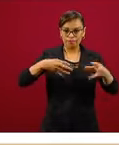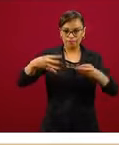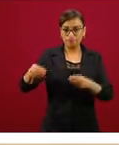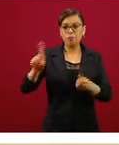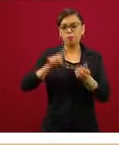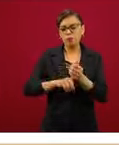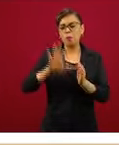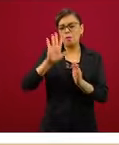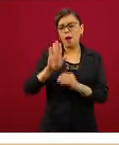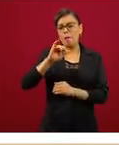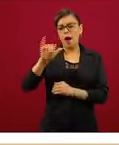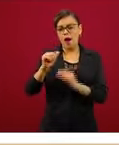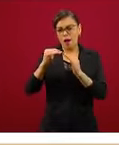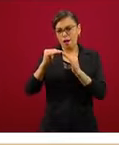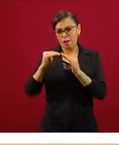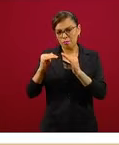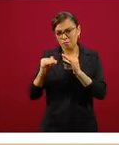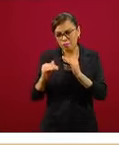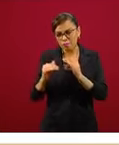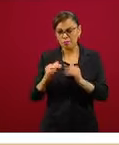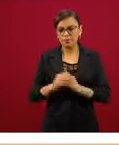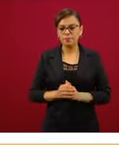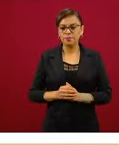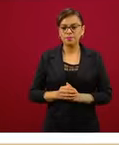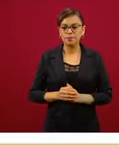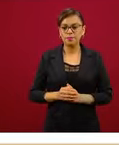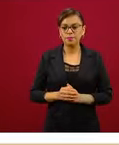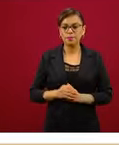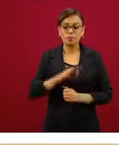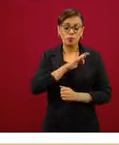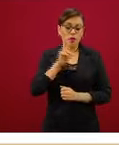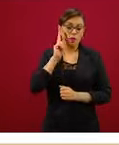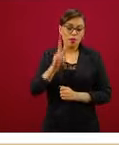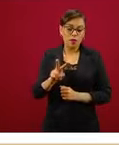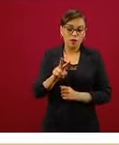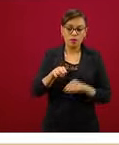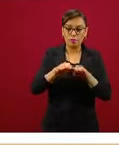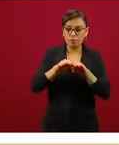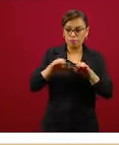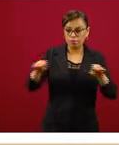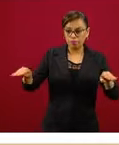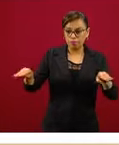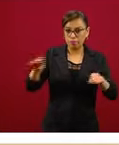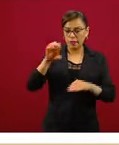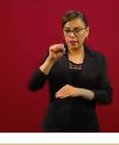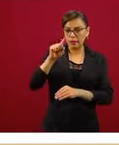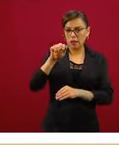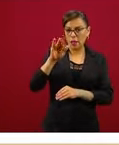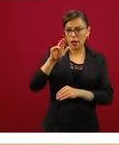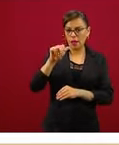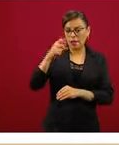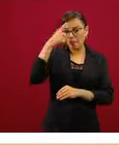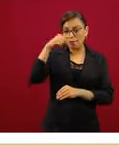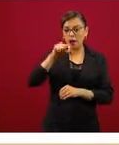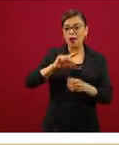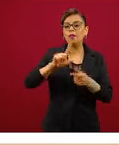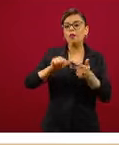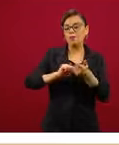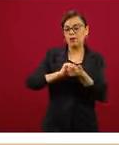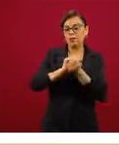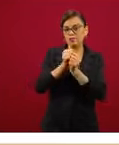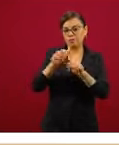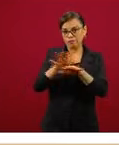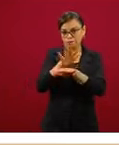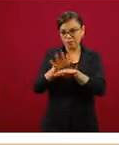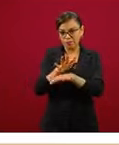tiene una estabilidad también en la velocidad de cambio. En cambio, Quintana Roo, por ejemplo, donde está